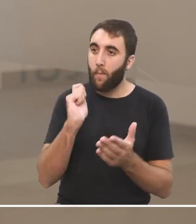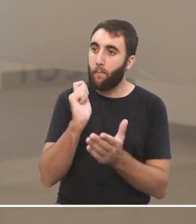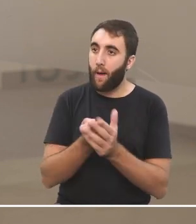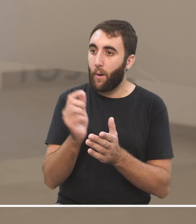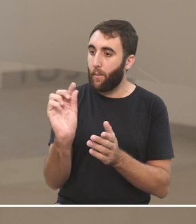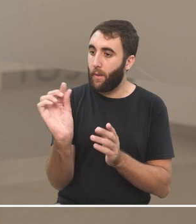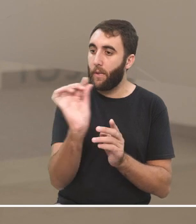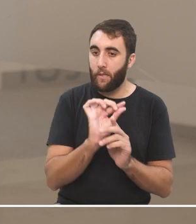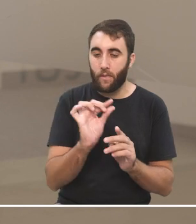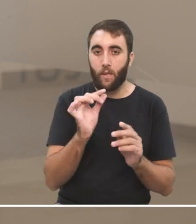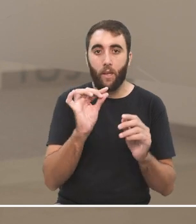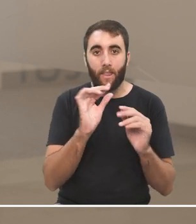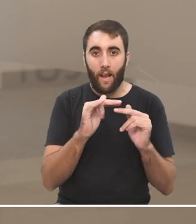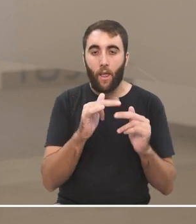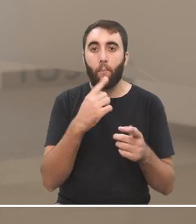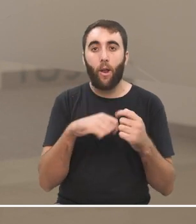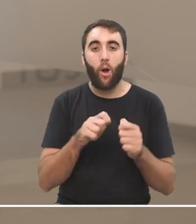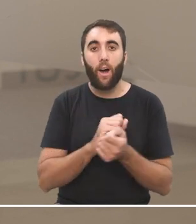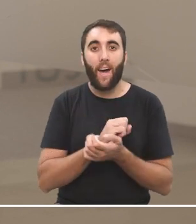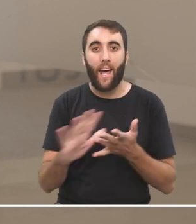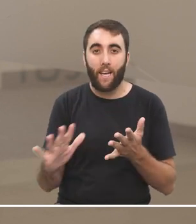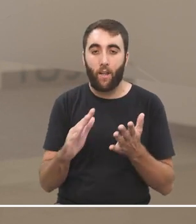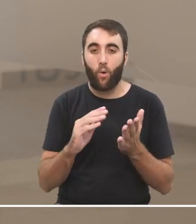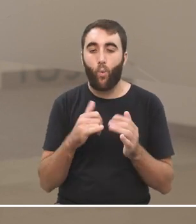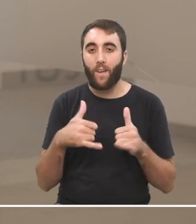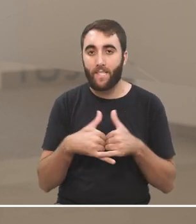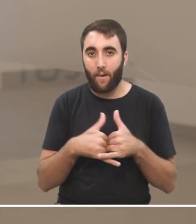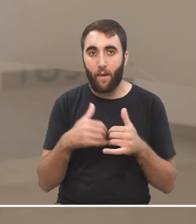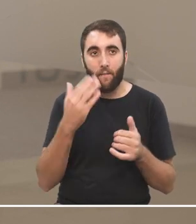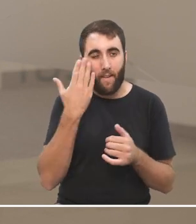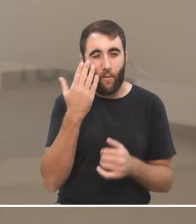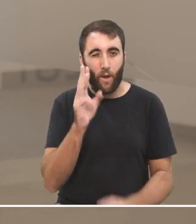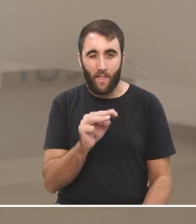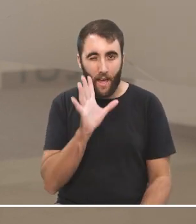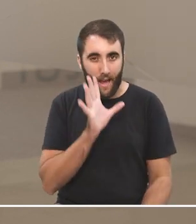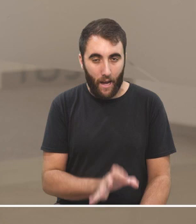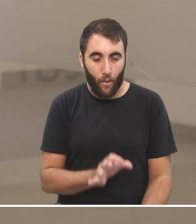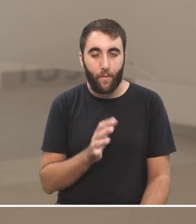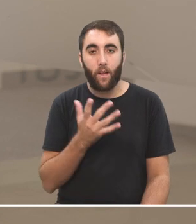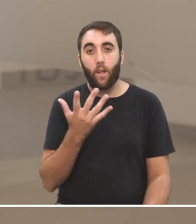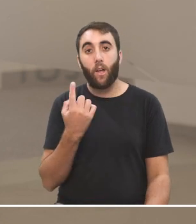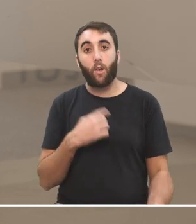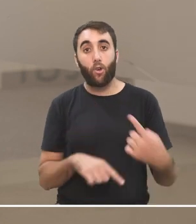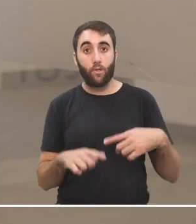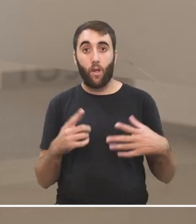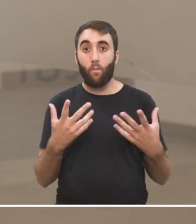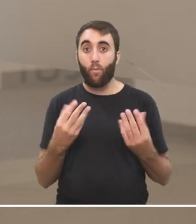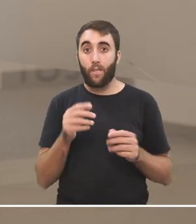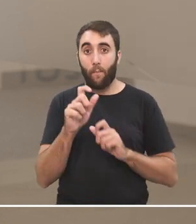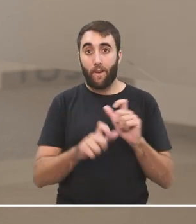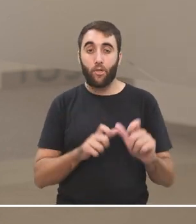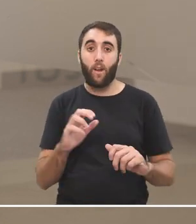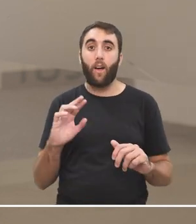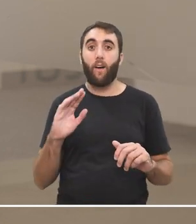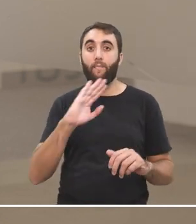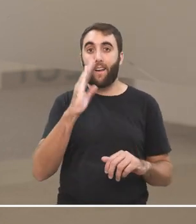acceso a WhatsApp, Facebook, y no me acuerdo, Instagram, creo. Entonces, mucha gente, en Brasil, buena parte de la población,